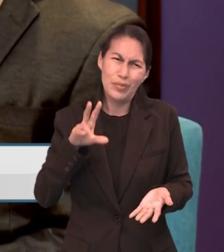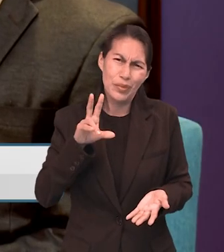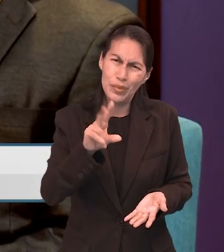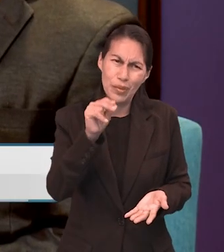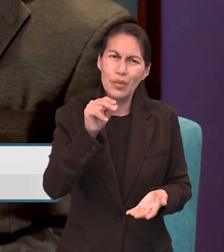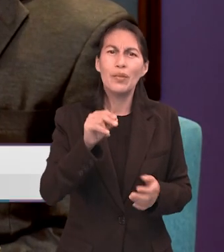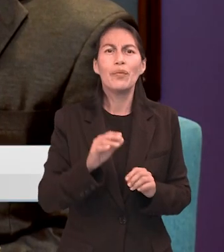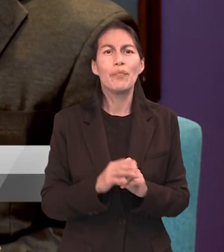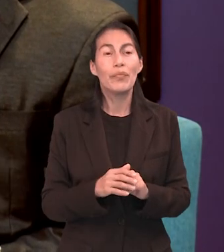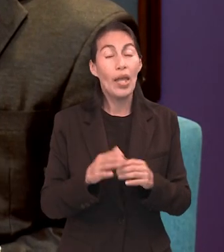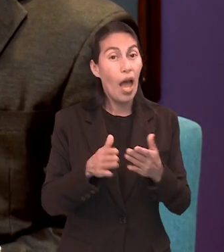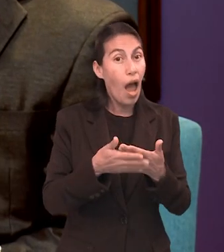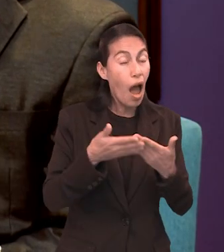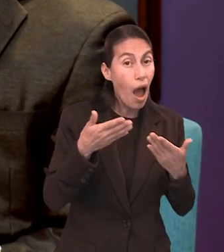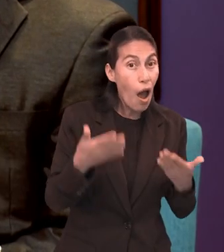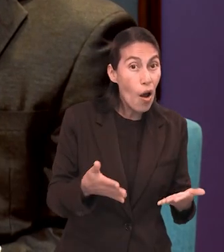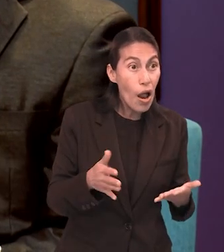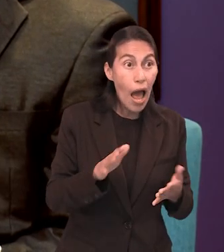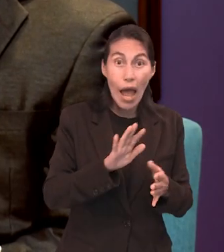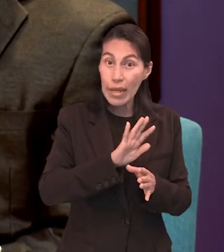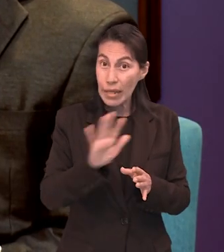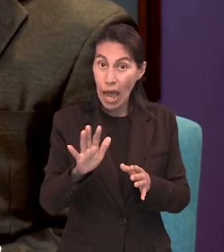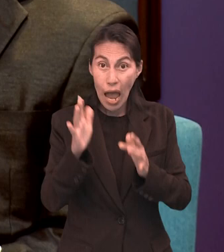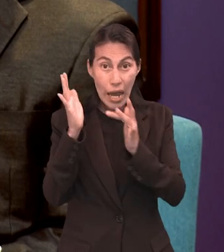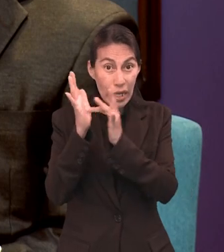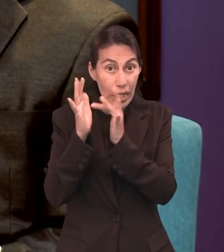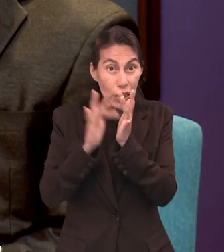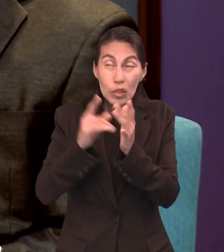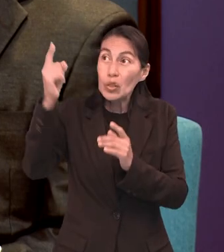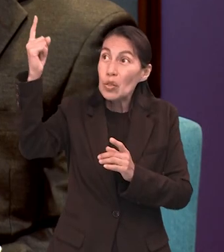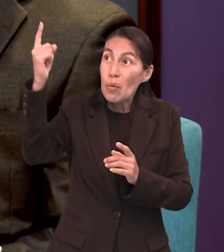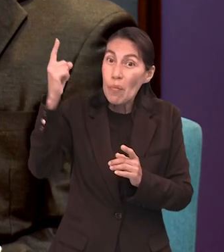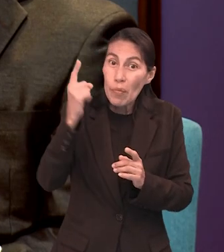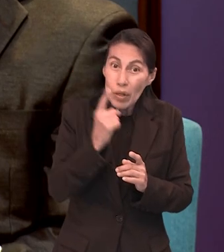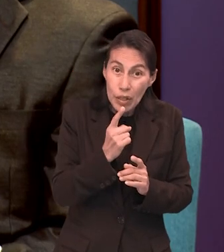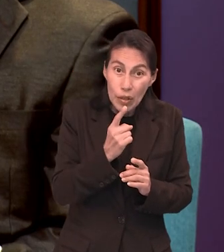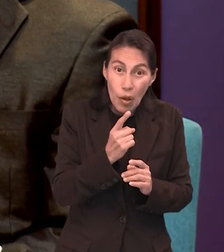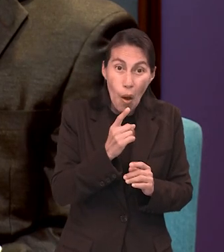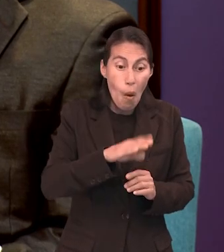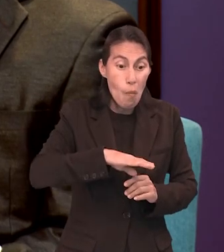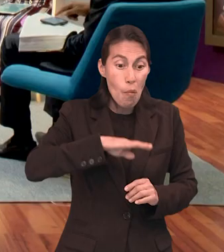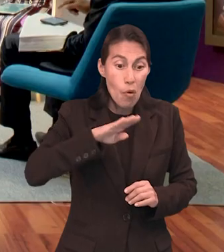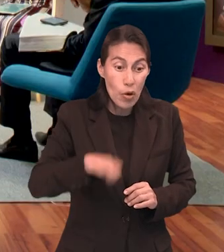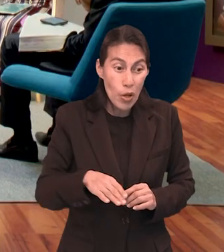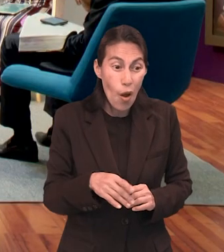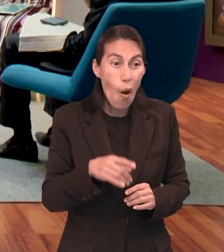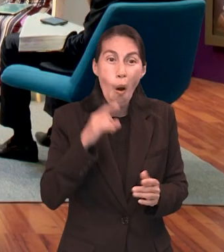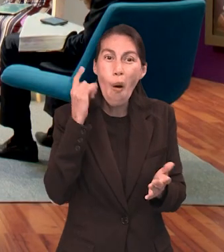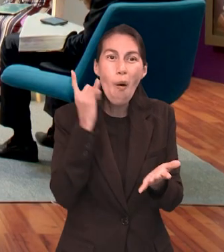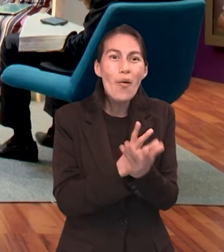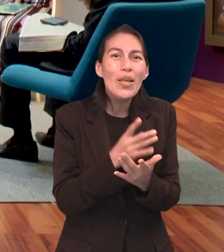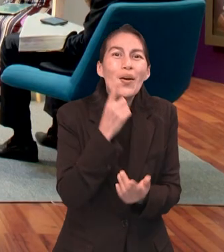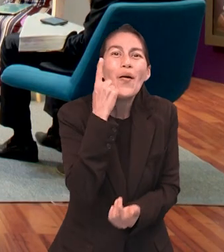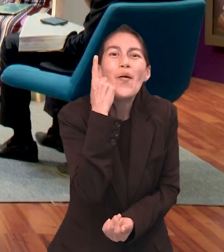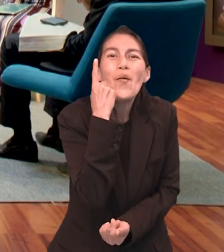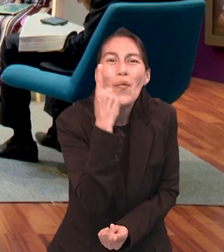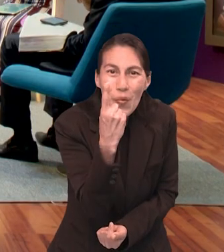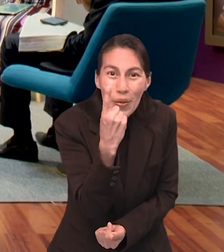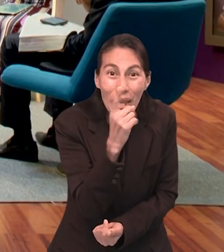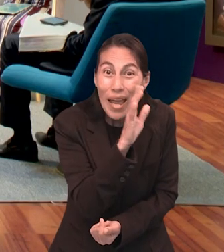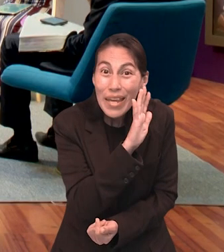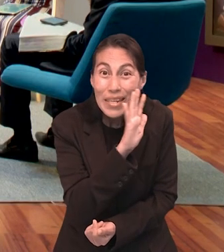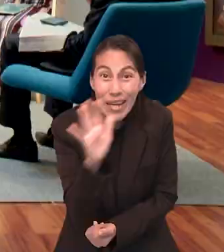ahora, pero ahora en la consumación de los tiempos, se presentó una vez para